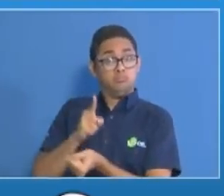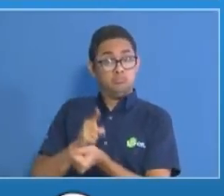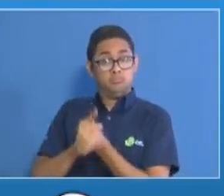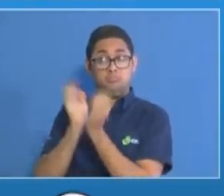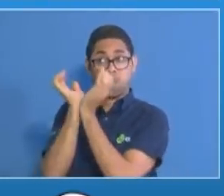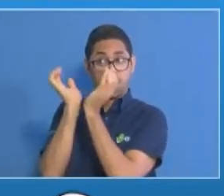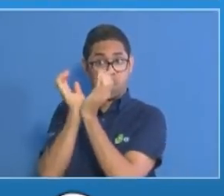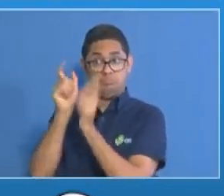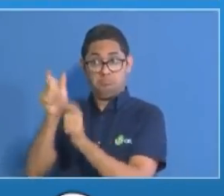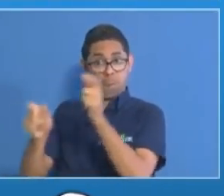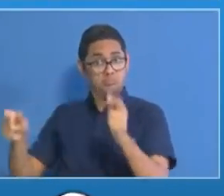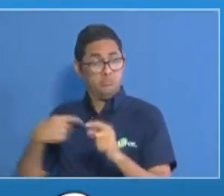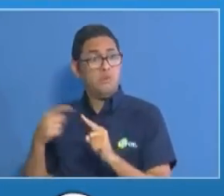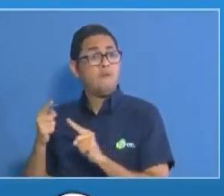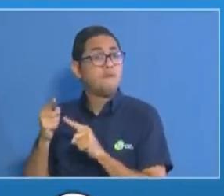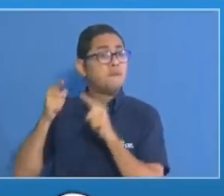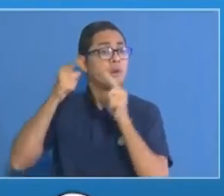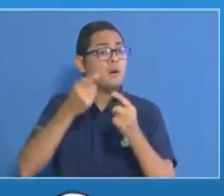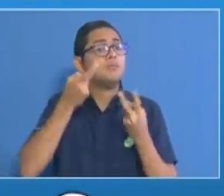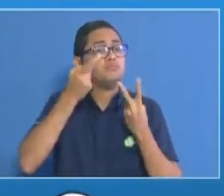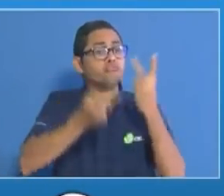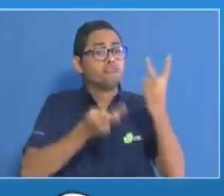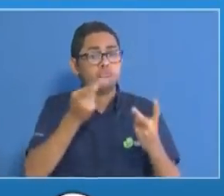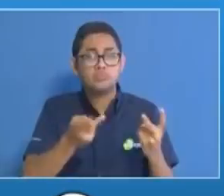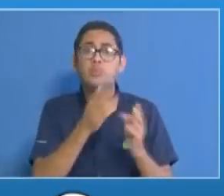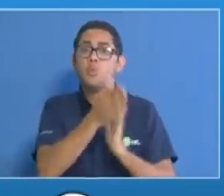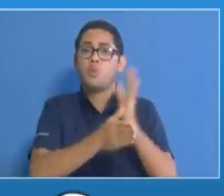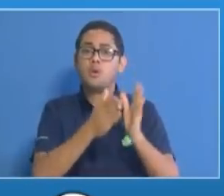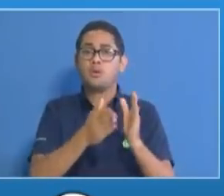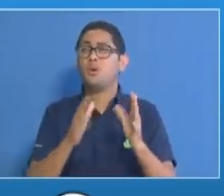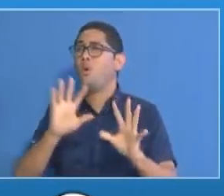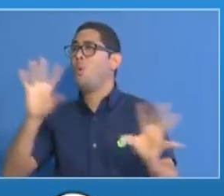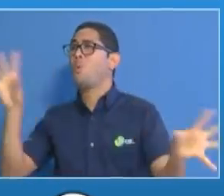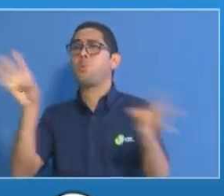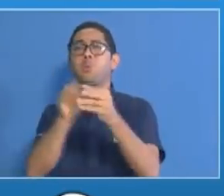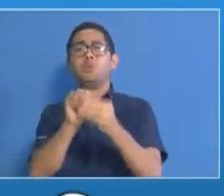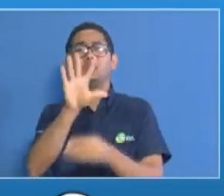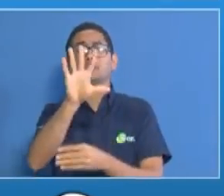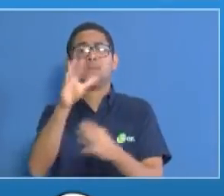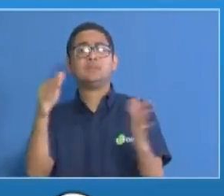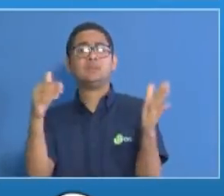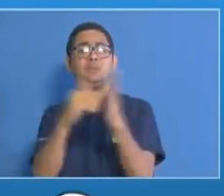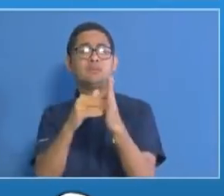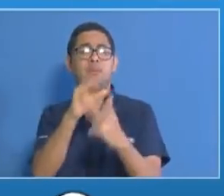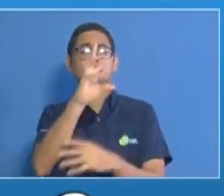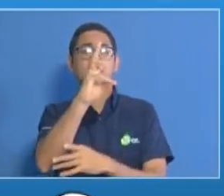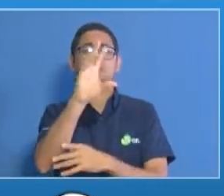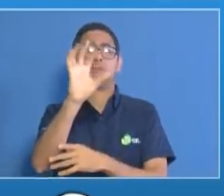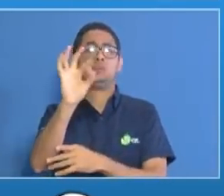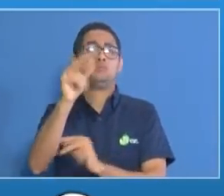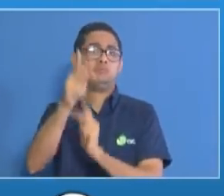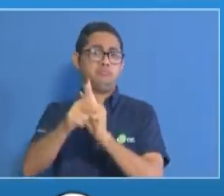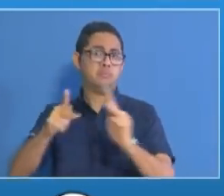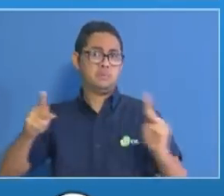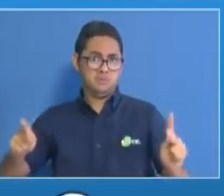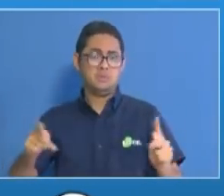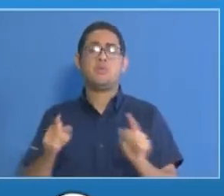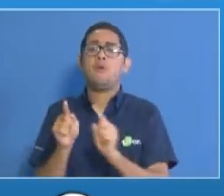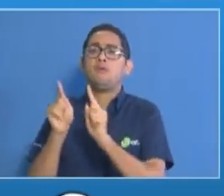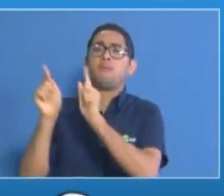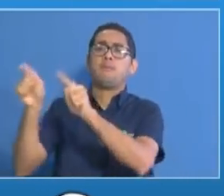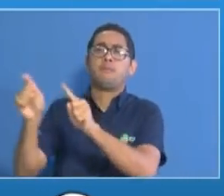Caja del Seguro Social atiende 5.069 pacientes a nivel nacional que son atendidos por